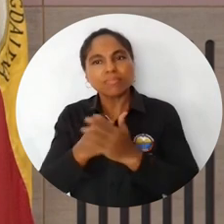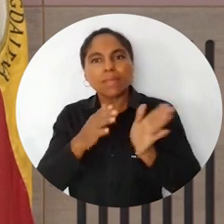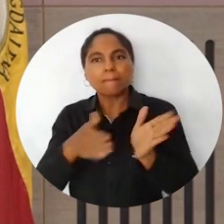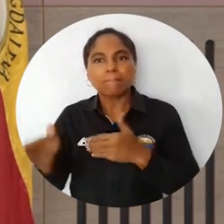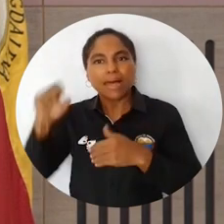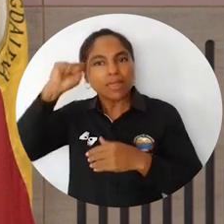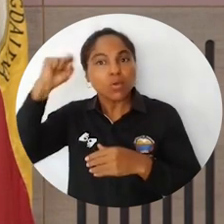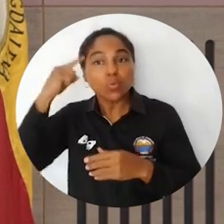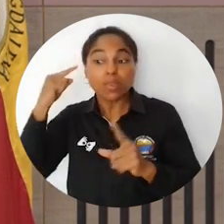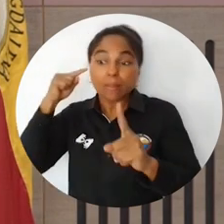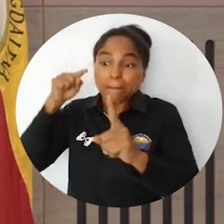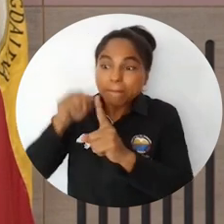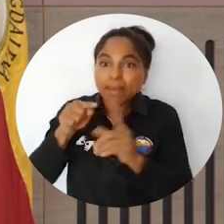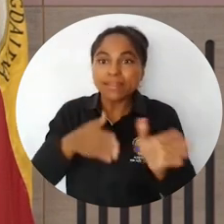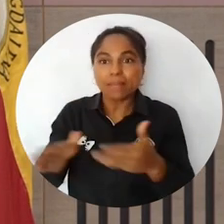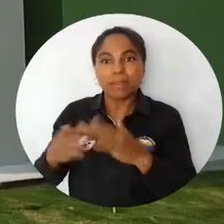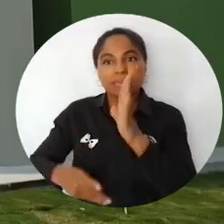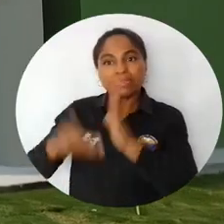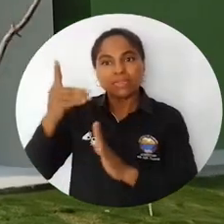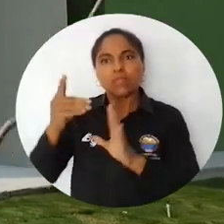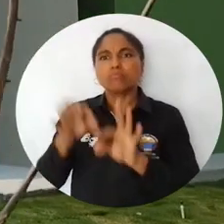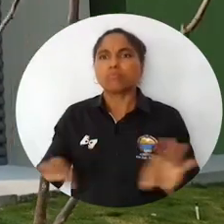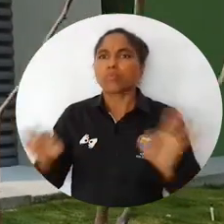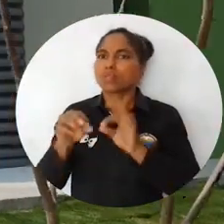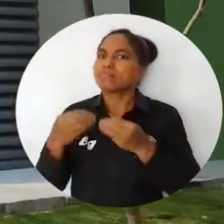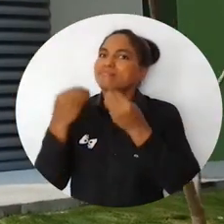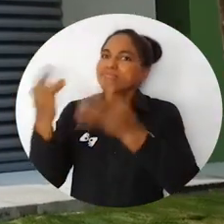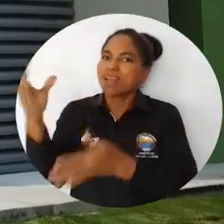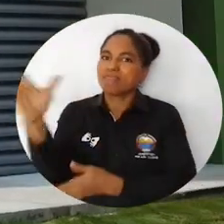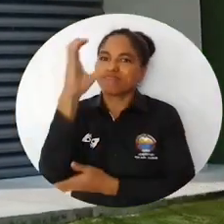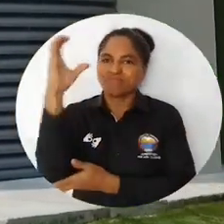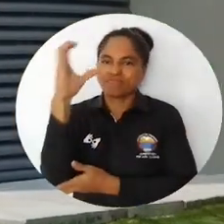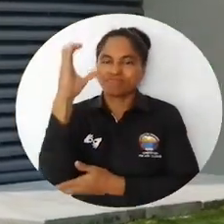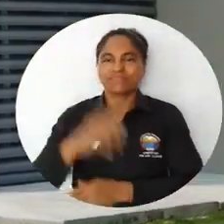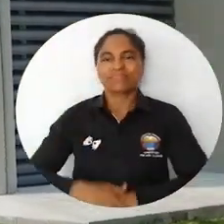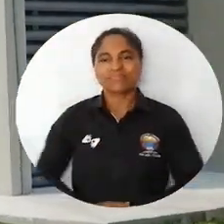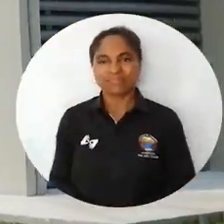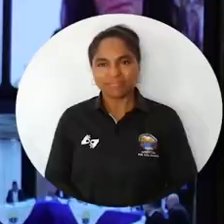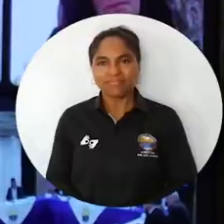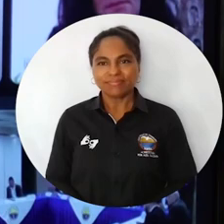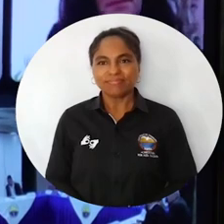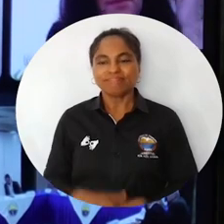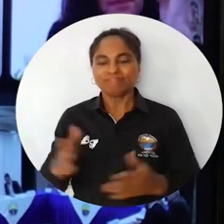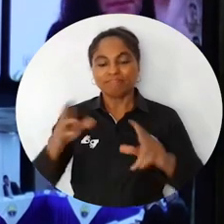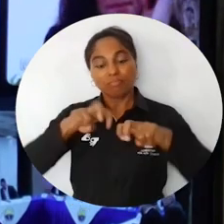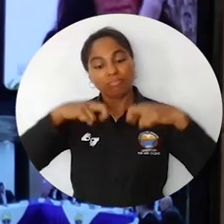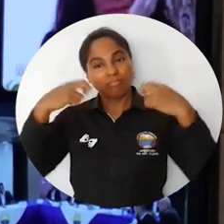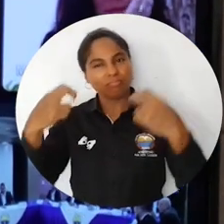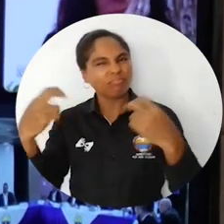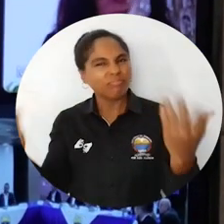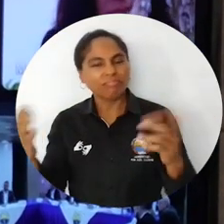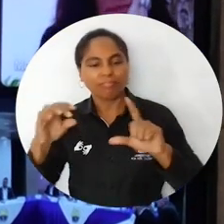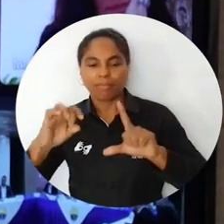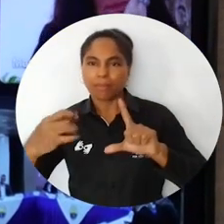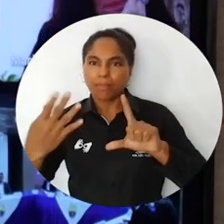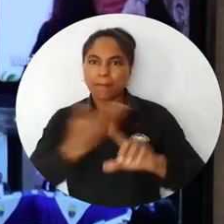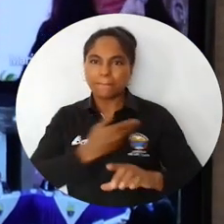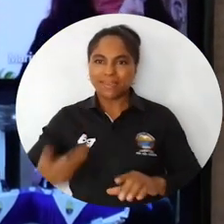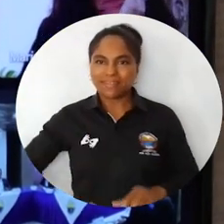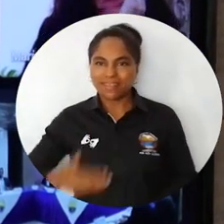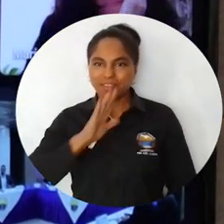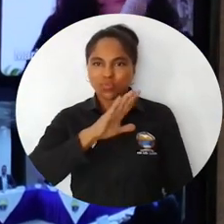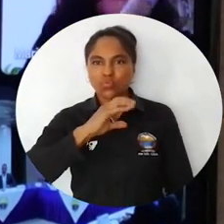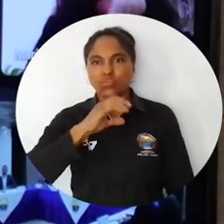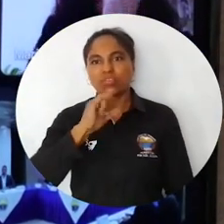honra nuestros compromisos del plan de gobierno y de las metas del plan de desarrollo, sino también una muy buena noticia para el país. El anuncio, hecho en sesión virtual